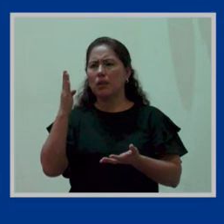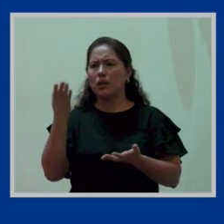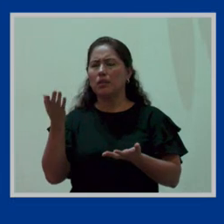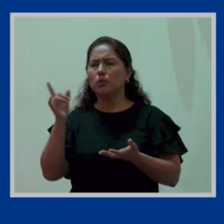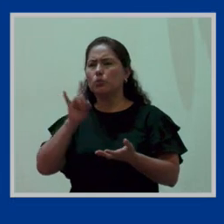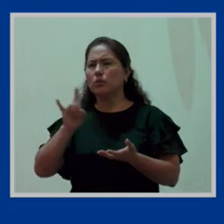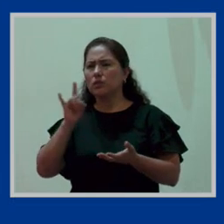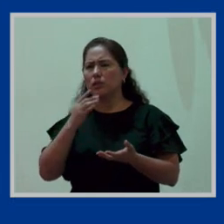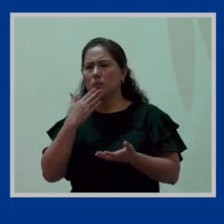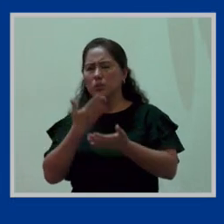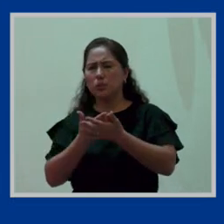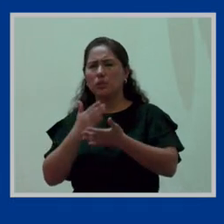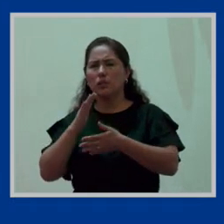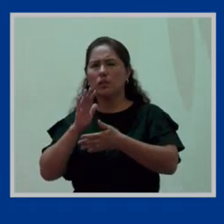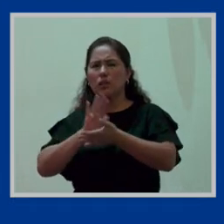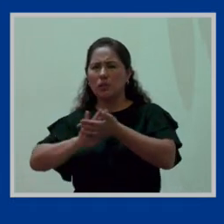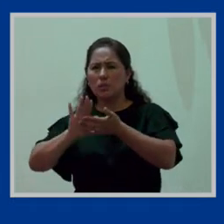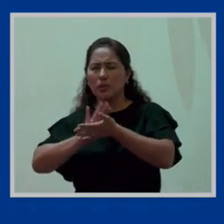utilizar, digamos, o sea,